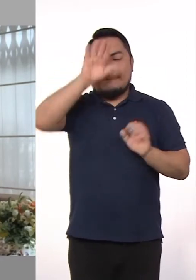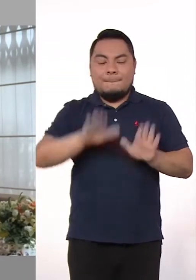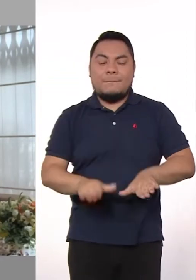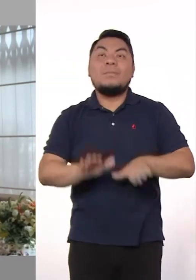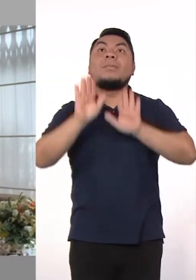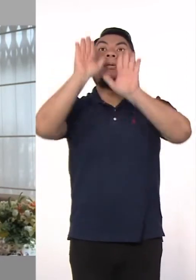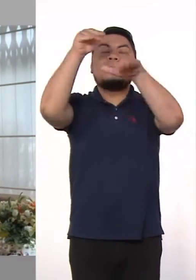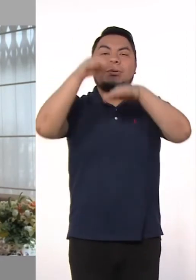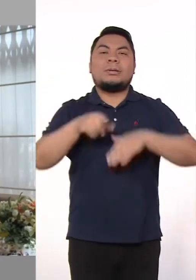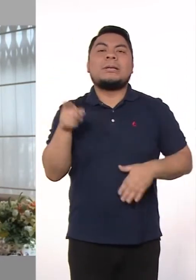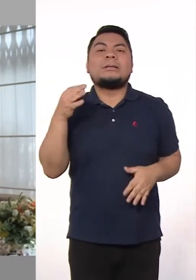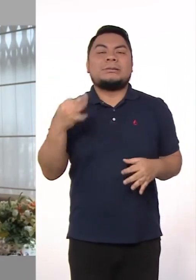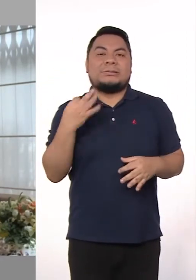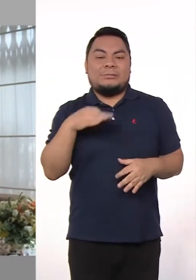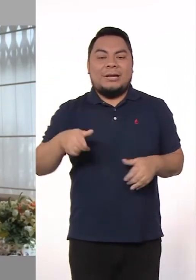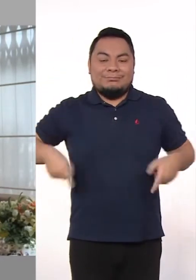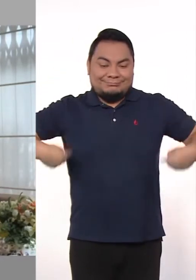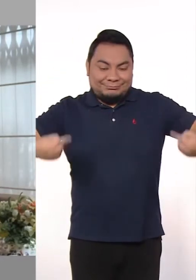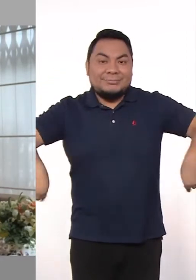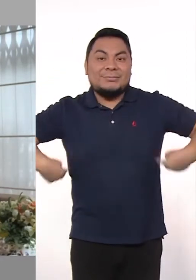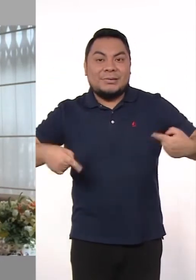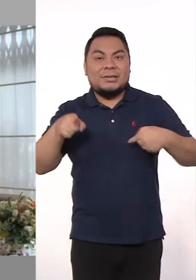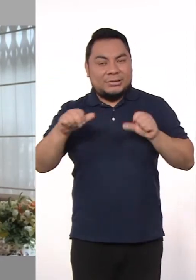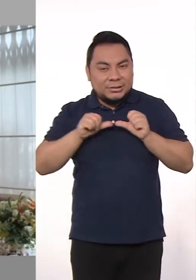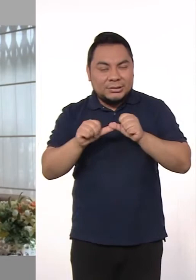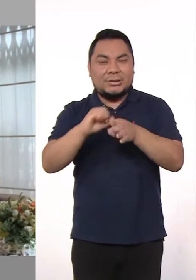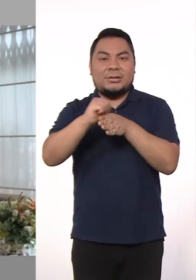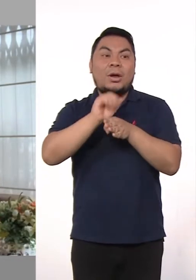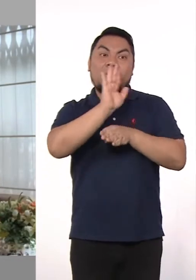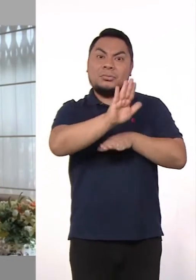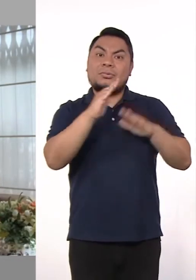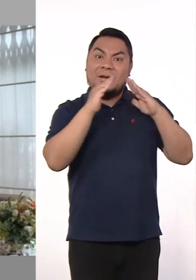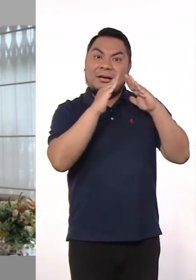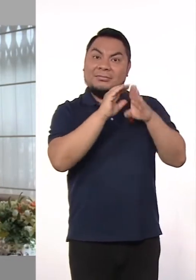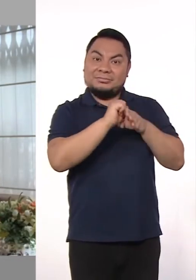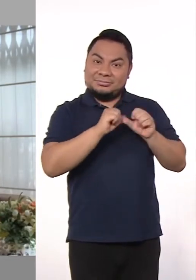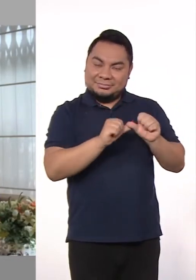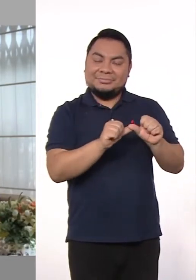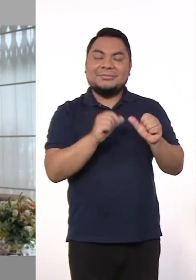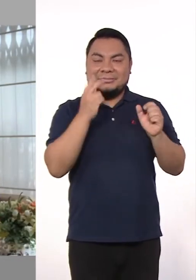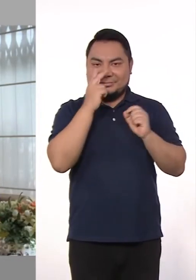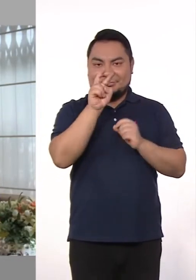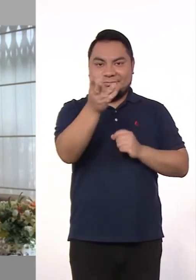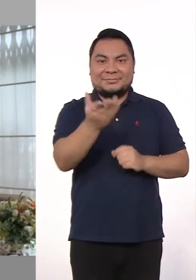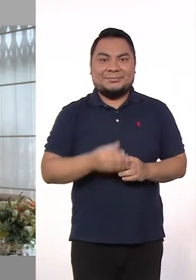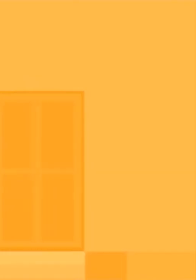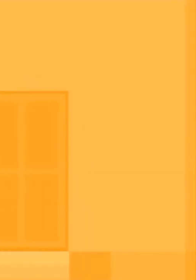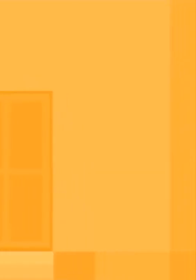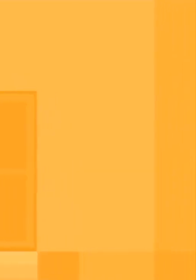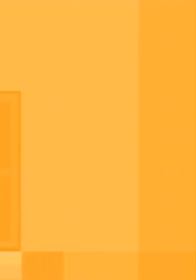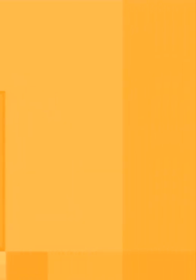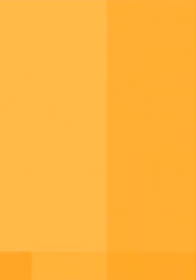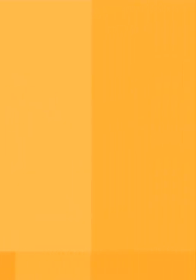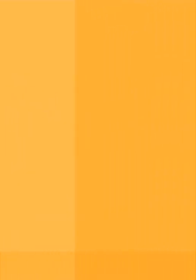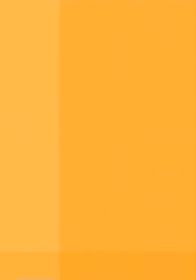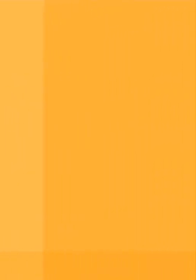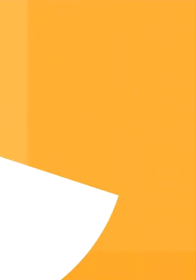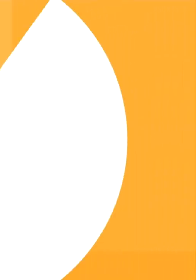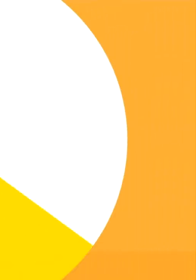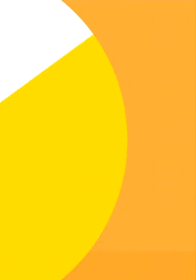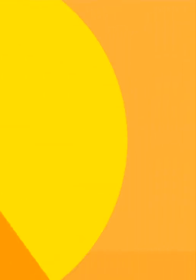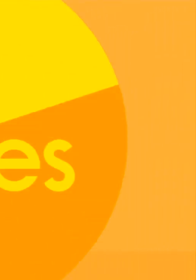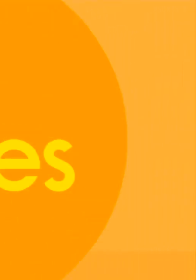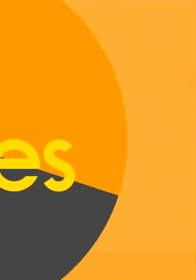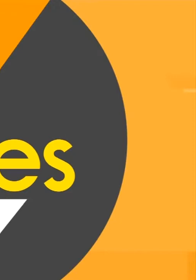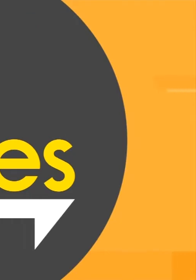baloncesto en silla de ruedas y sigue entrenando desde su casa. Adelante con la nota. Música